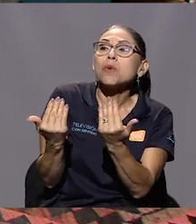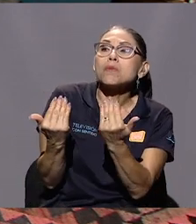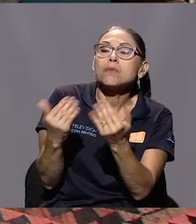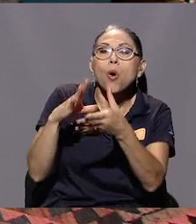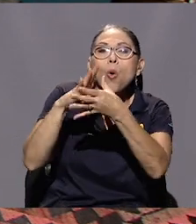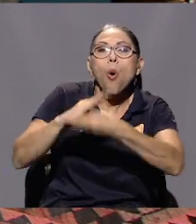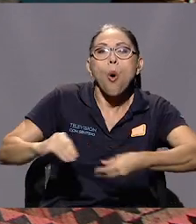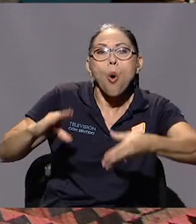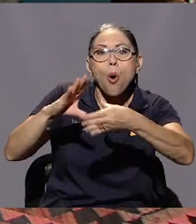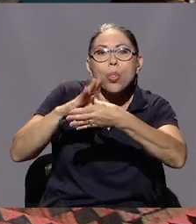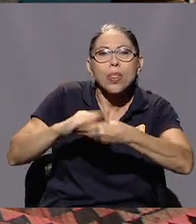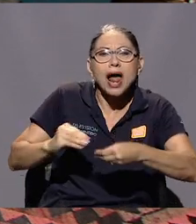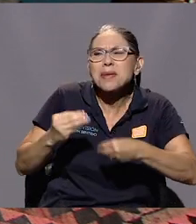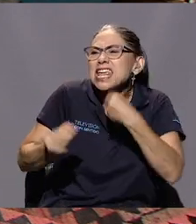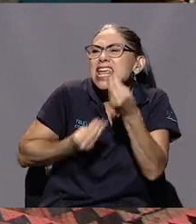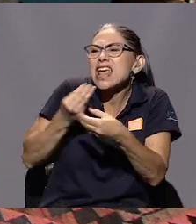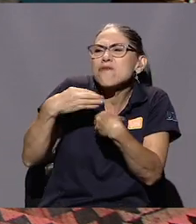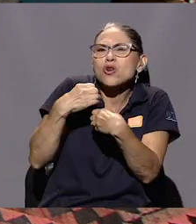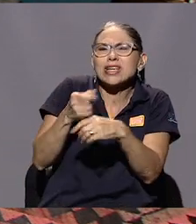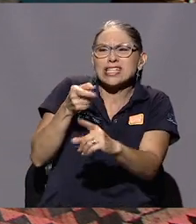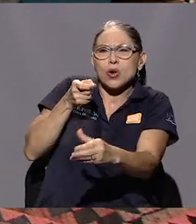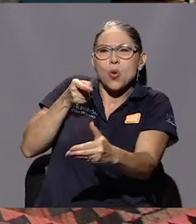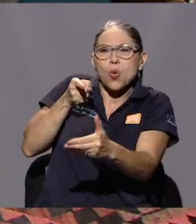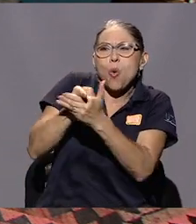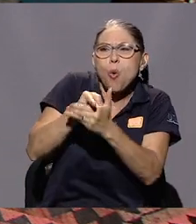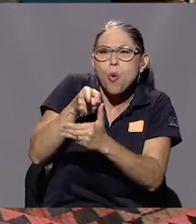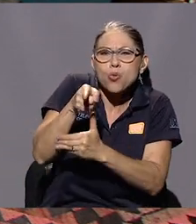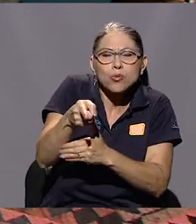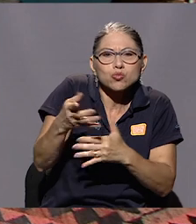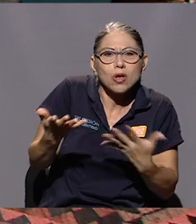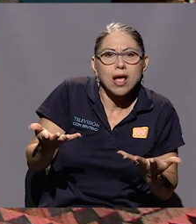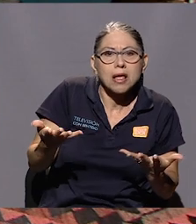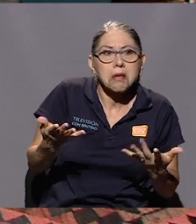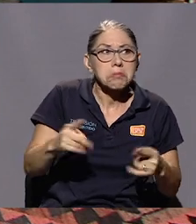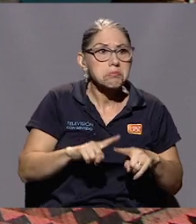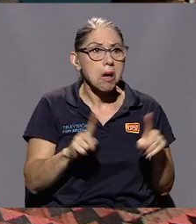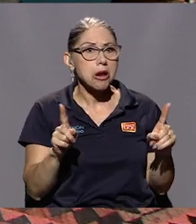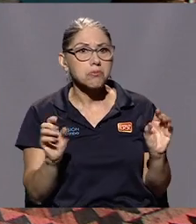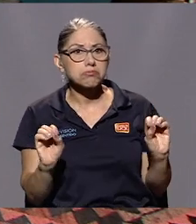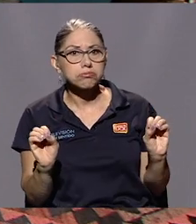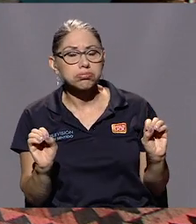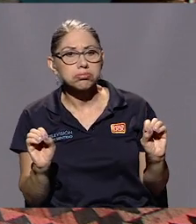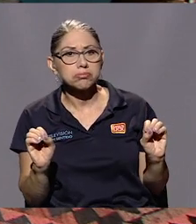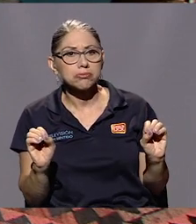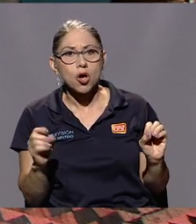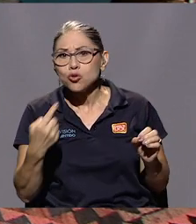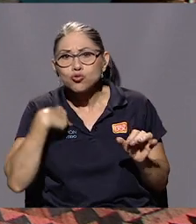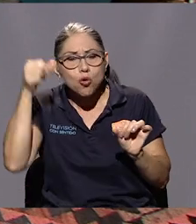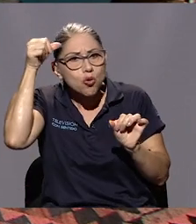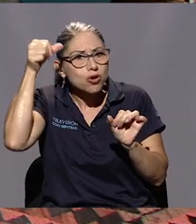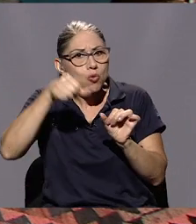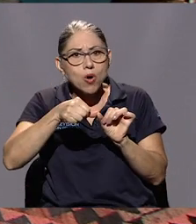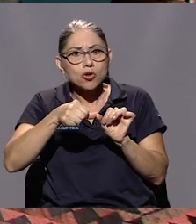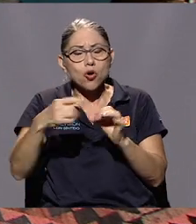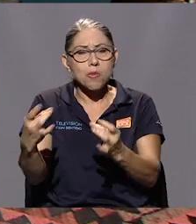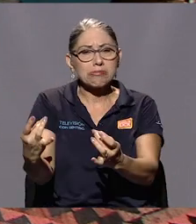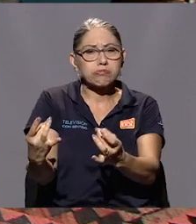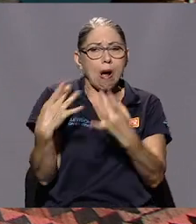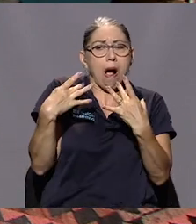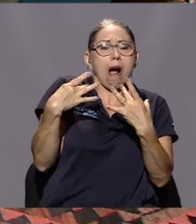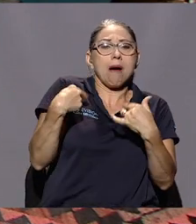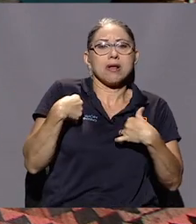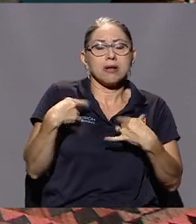contame cuáles fueron los grandes agravios. Pero no había... Yo no